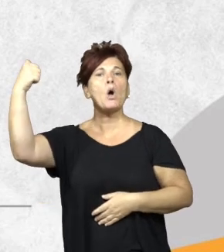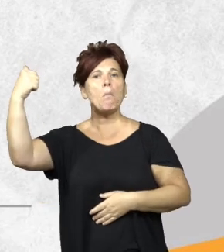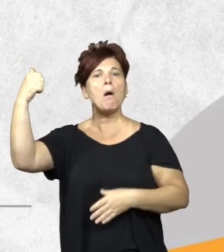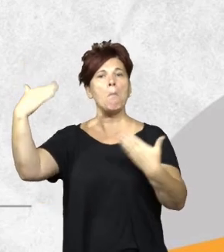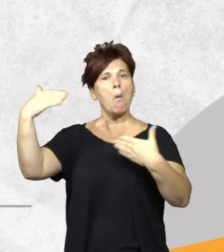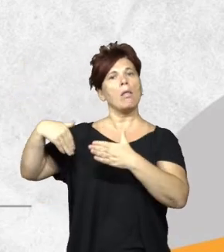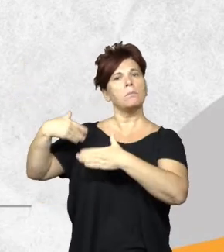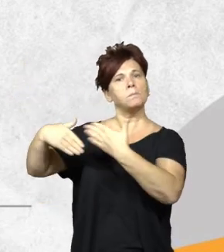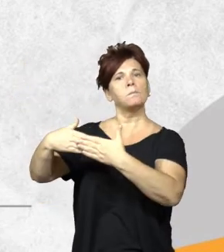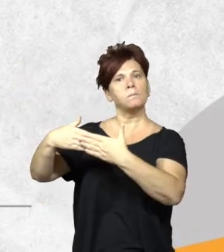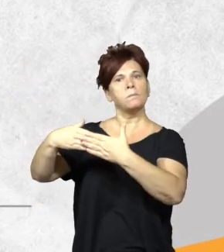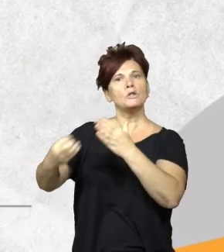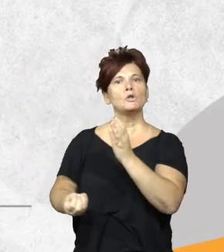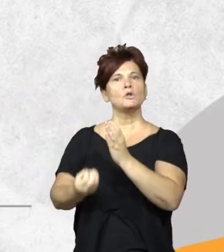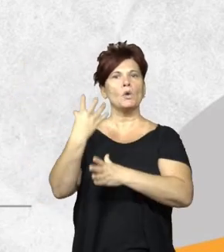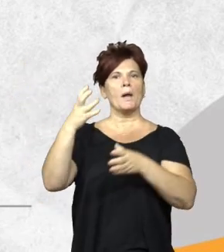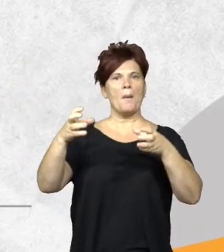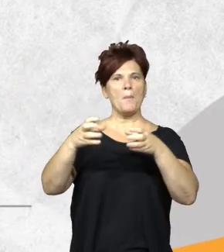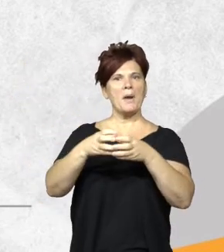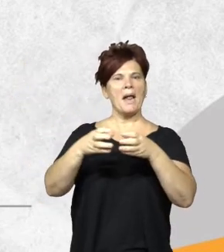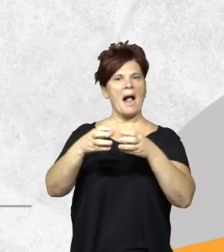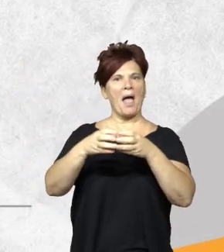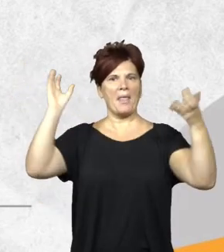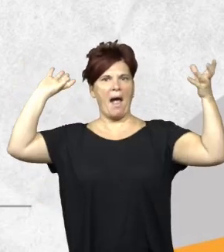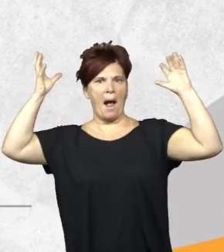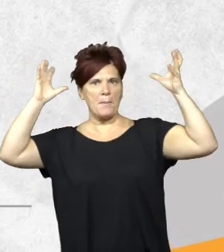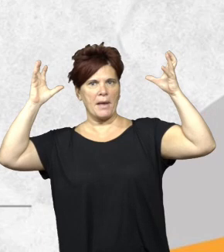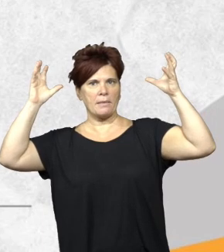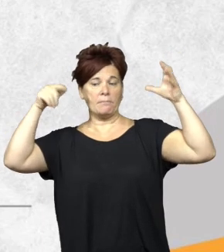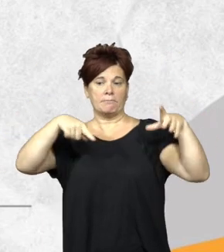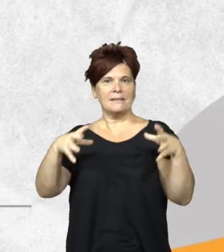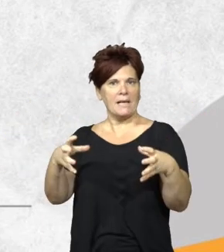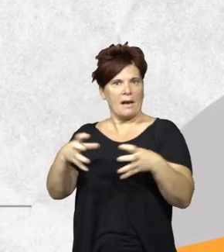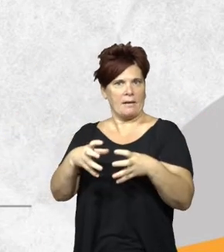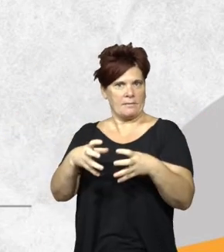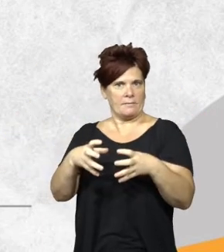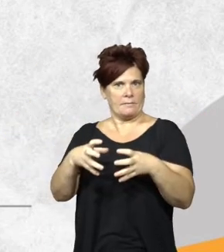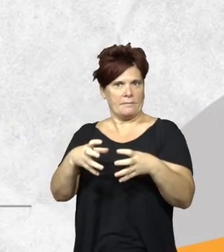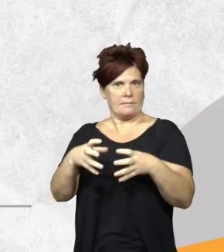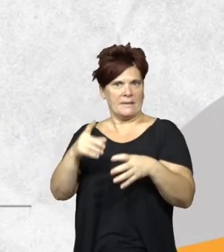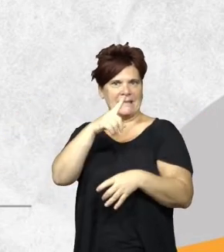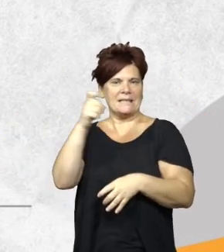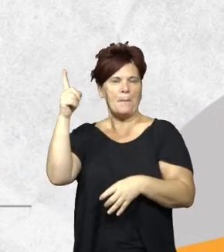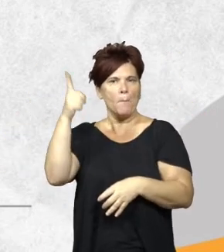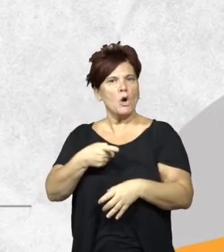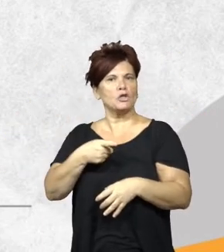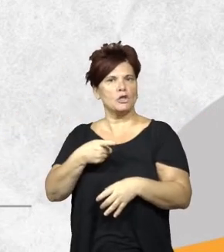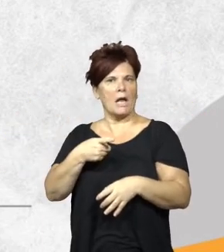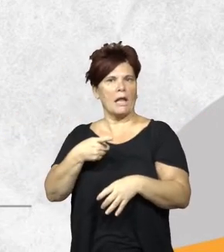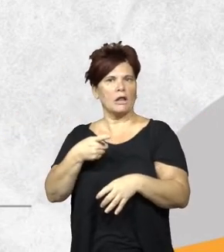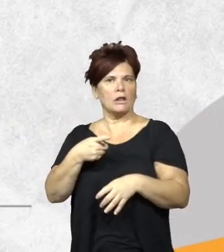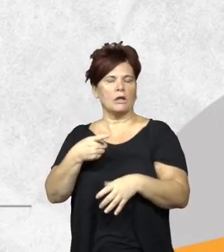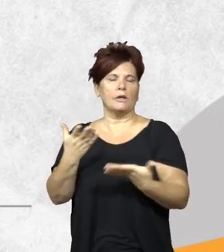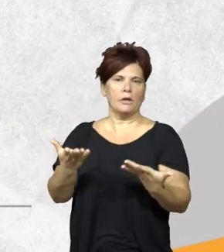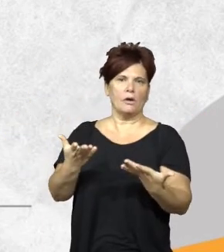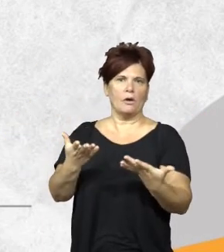y se crea la Brigada Operativa Ambiental esta brigada que es netamente en el terreno que es netamente valga